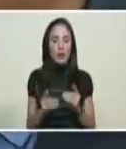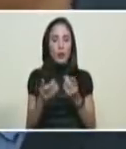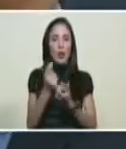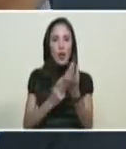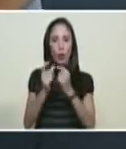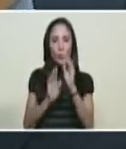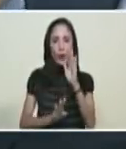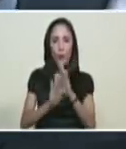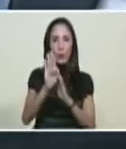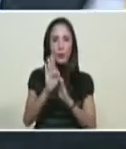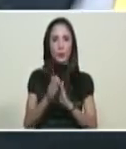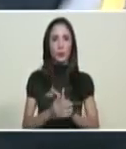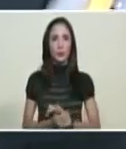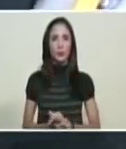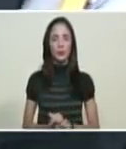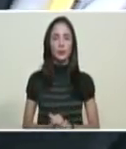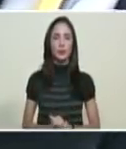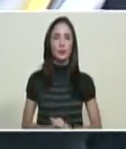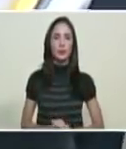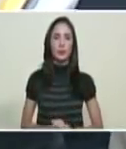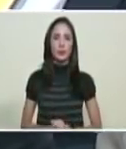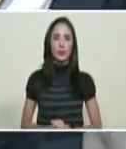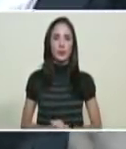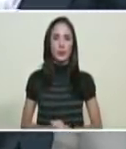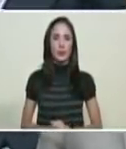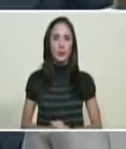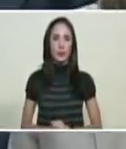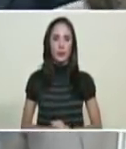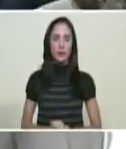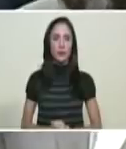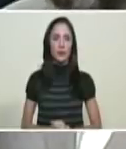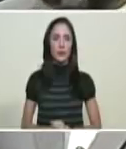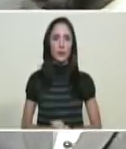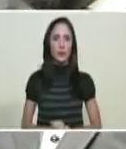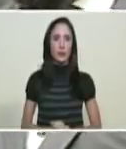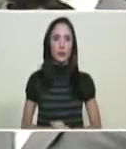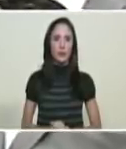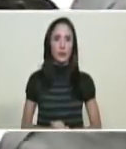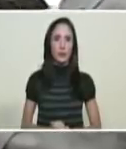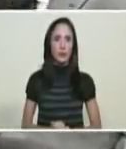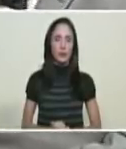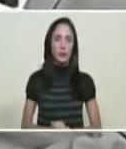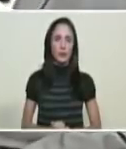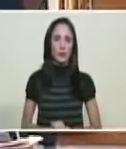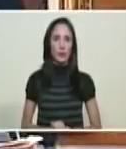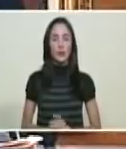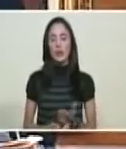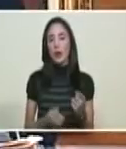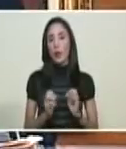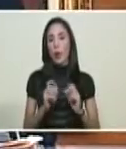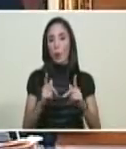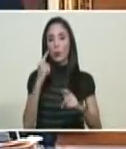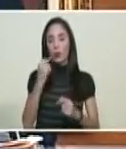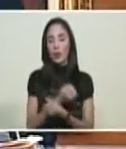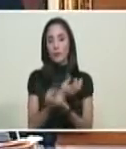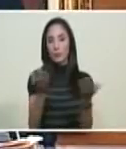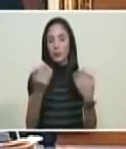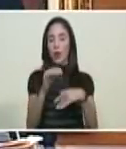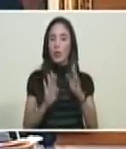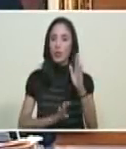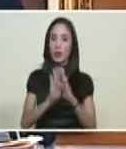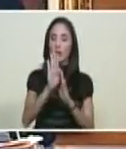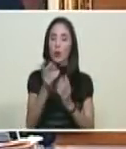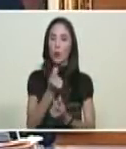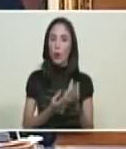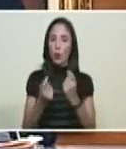Estamos creando las oportunidades para el crecimiento